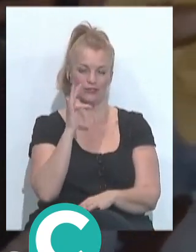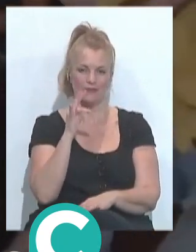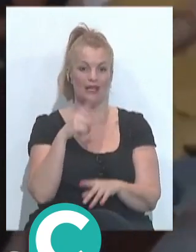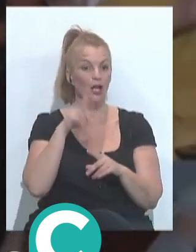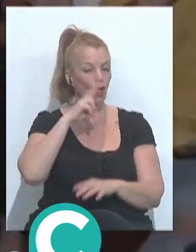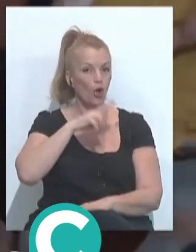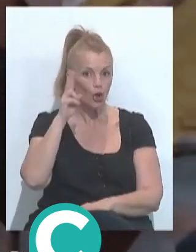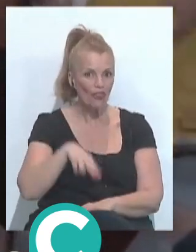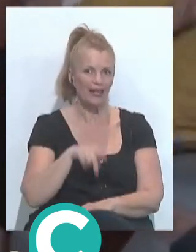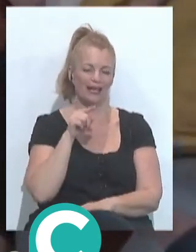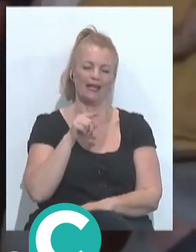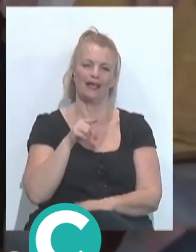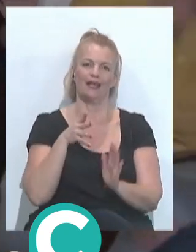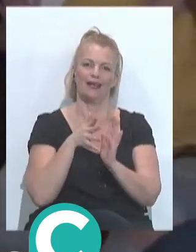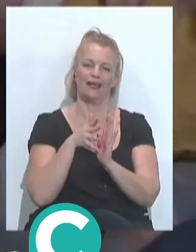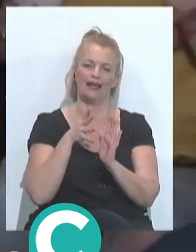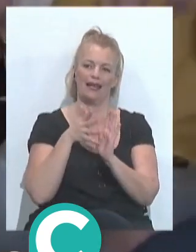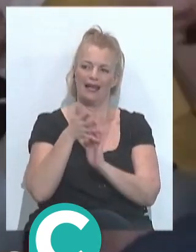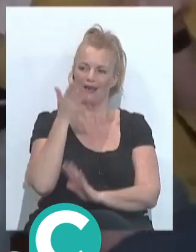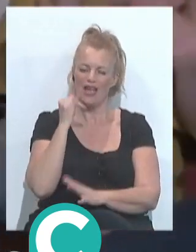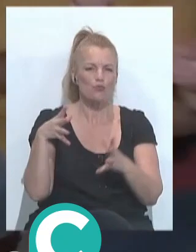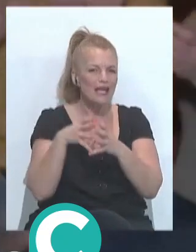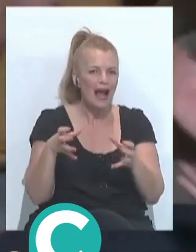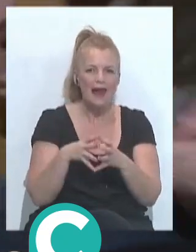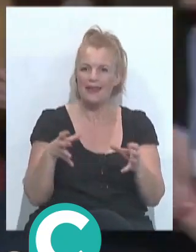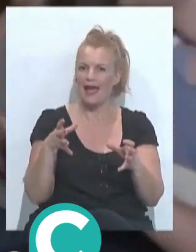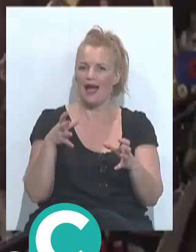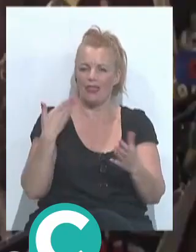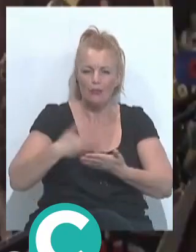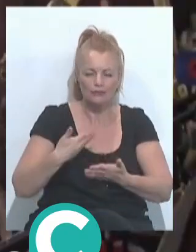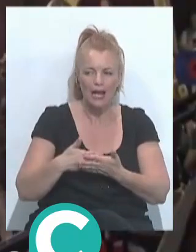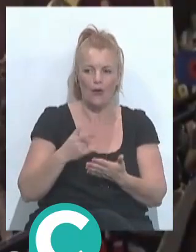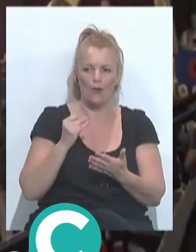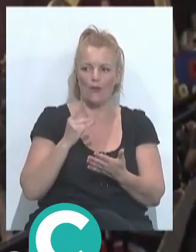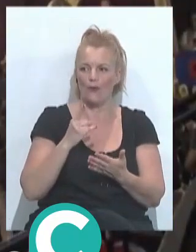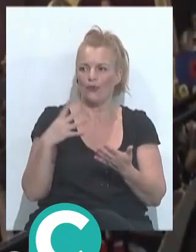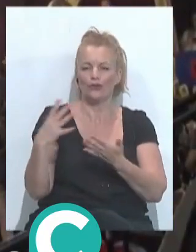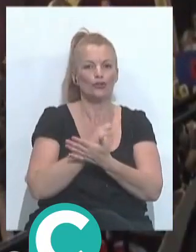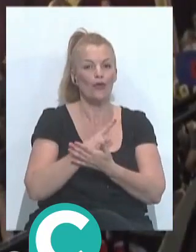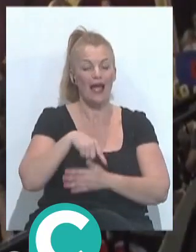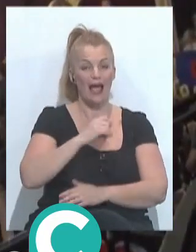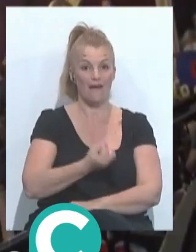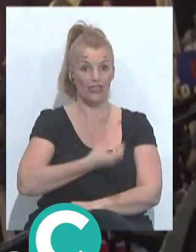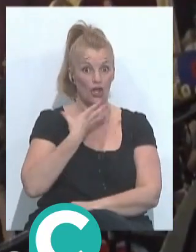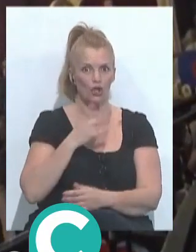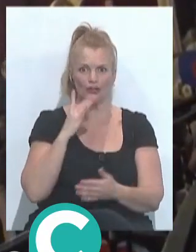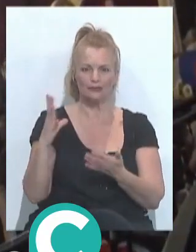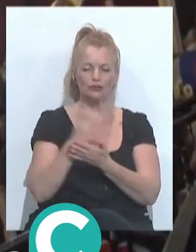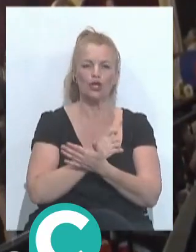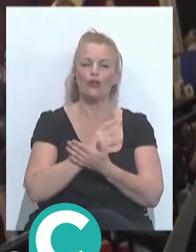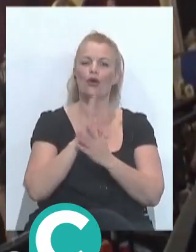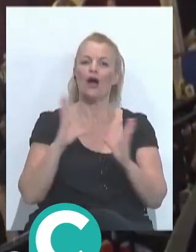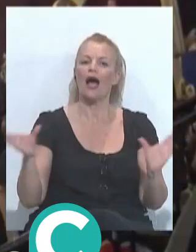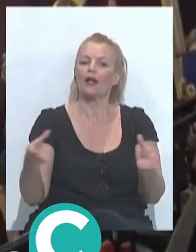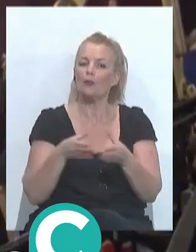sí hay que reconocerlo evidentemente que había ganas había muchas ganas se ha demostrado por parte de la afición por parte de todo de las